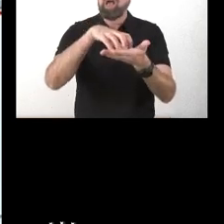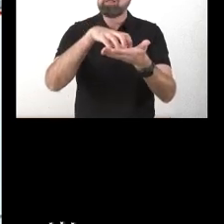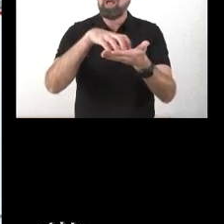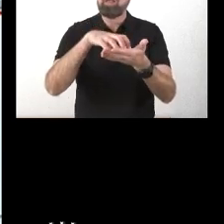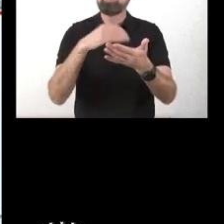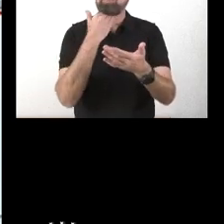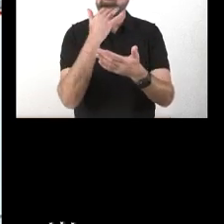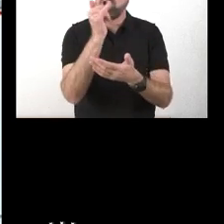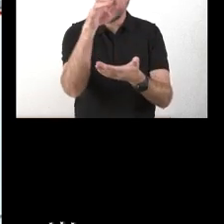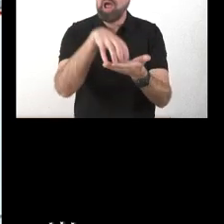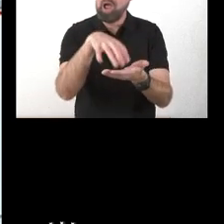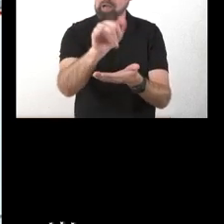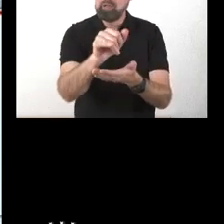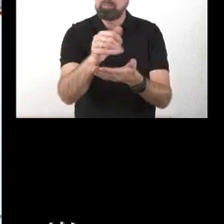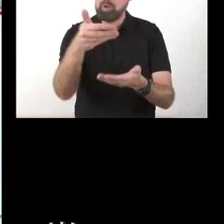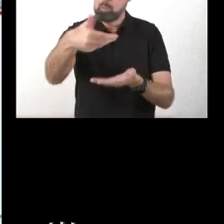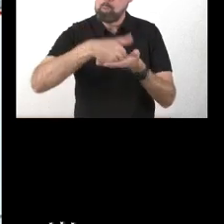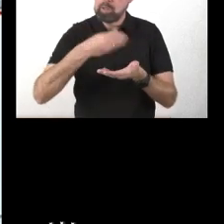propuesta.